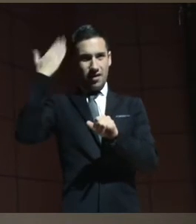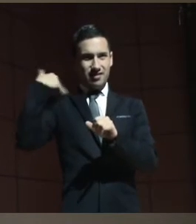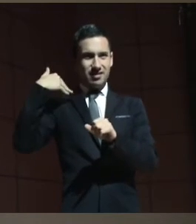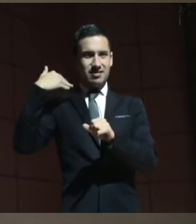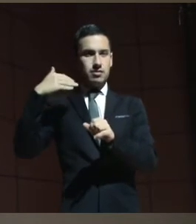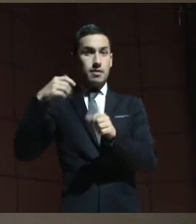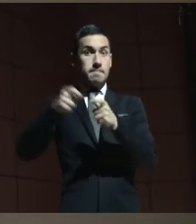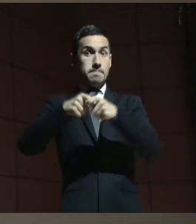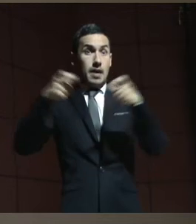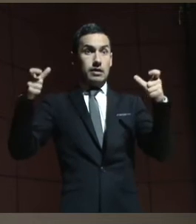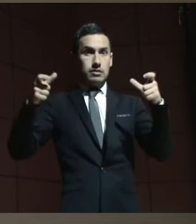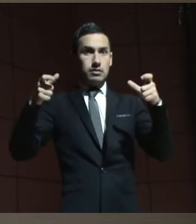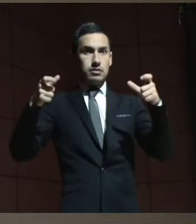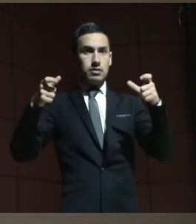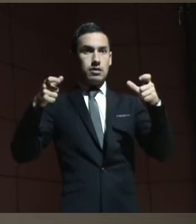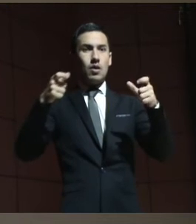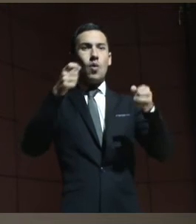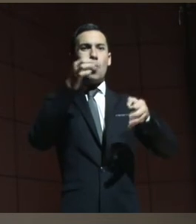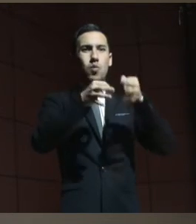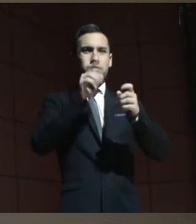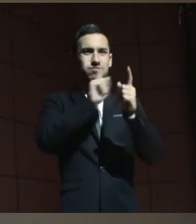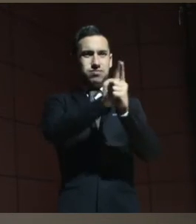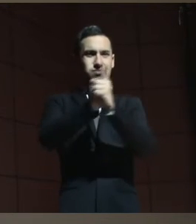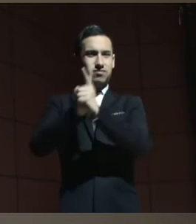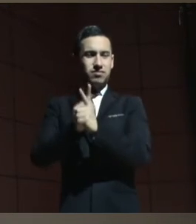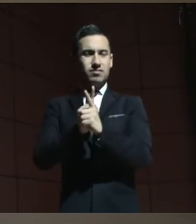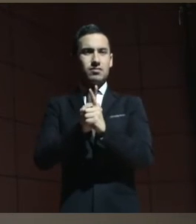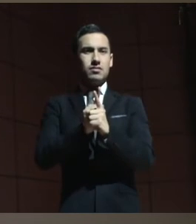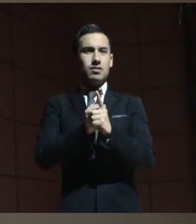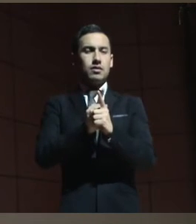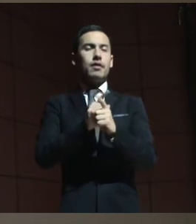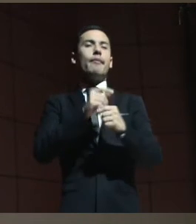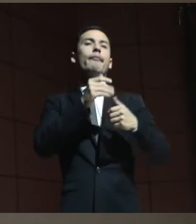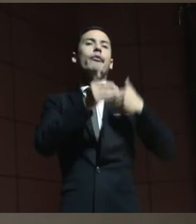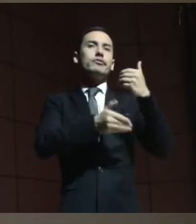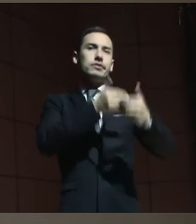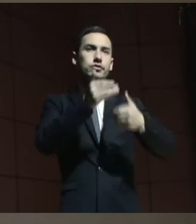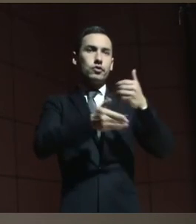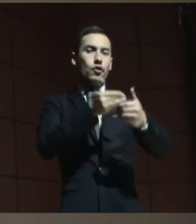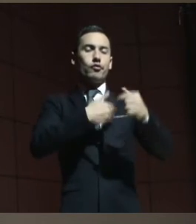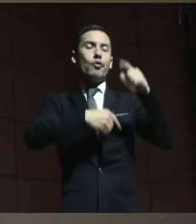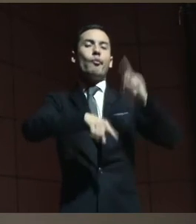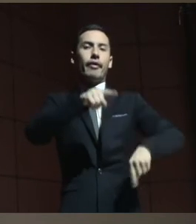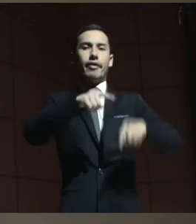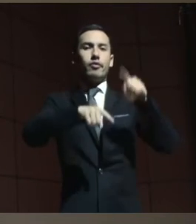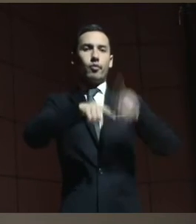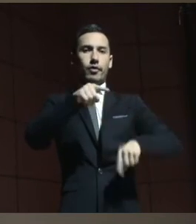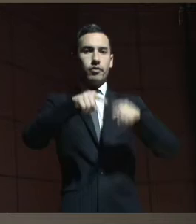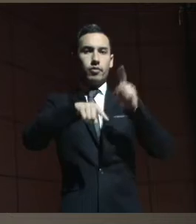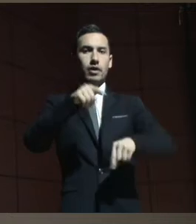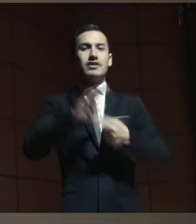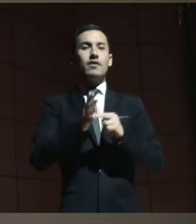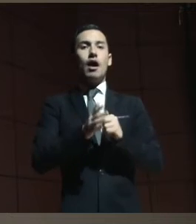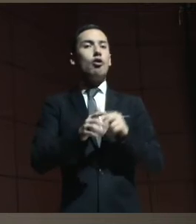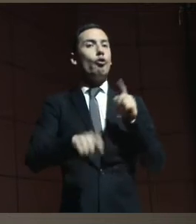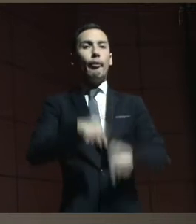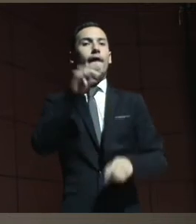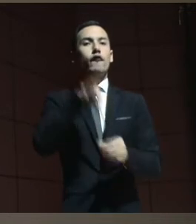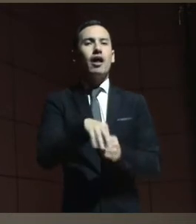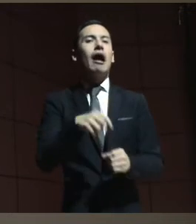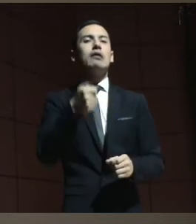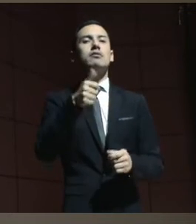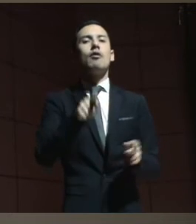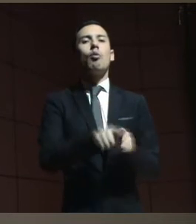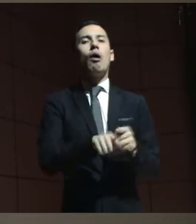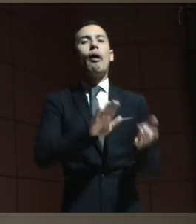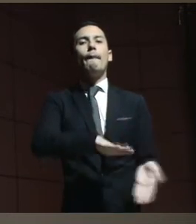momento la mayoría estaban judicializados con un proceso de incapacidad que implica la pérdida de todos, implica la